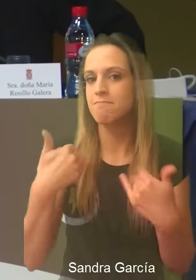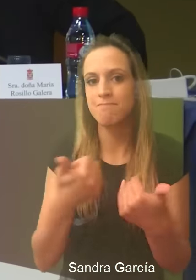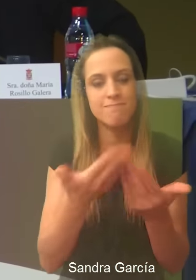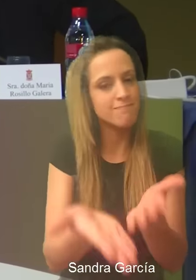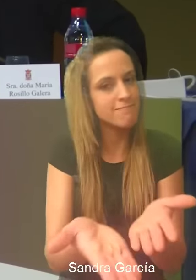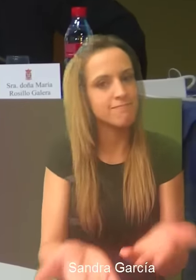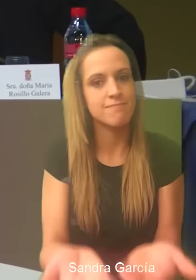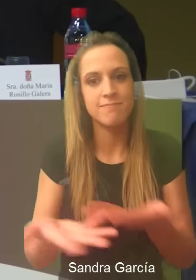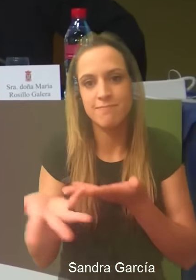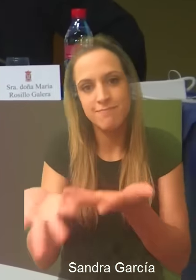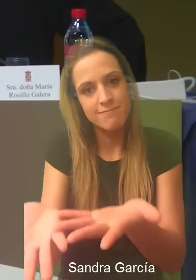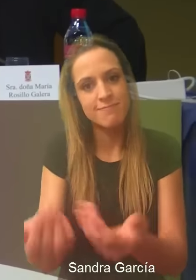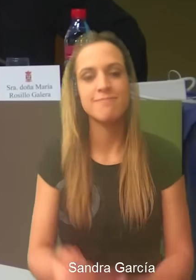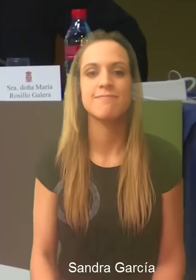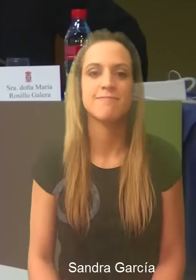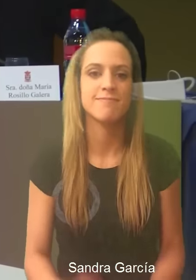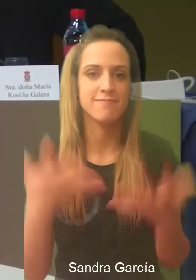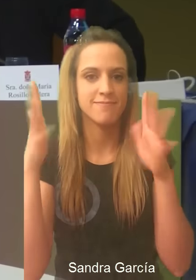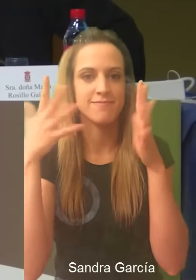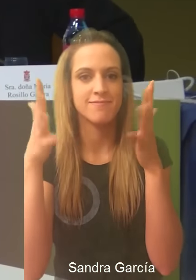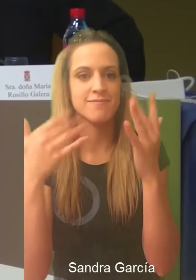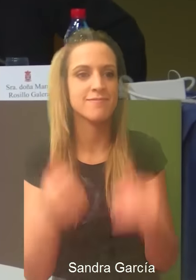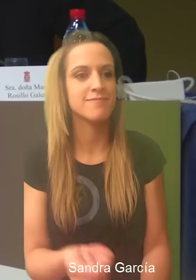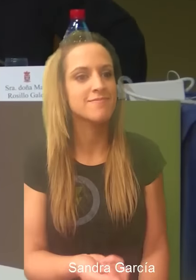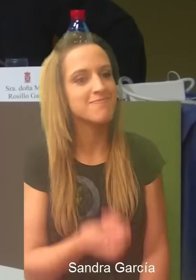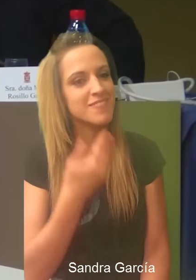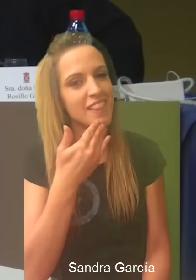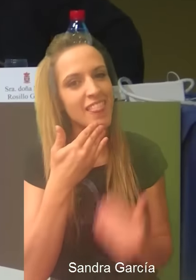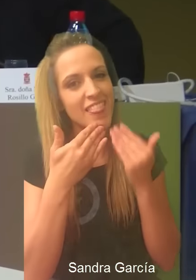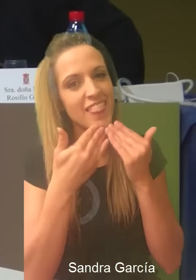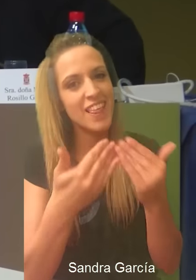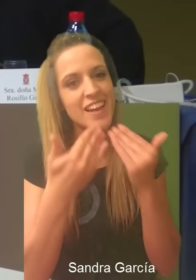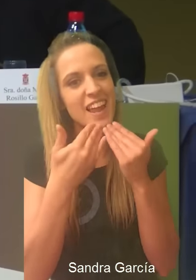quieras. Eugenia, muy buena. Muchas gracias.